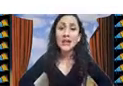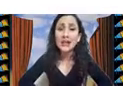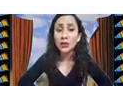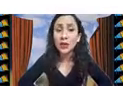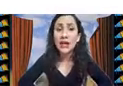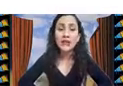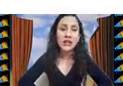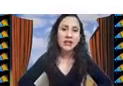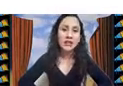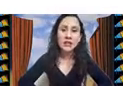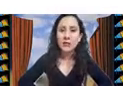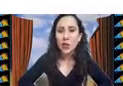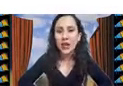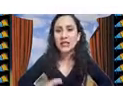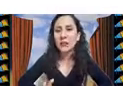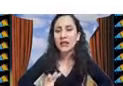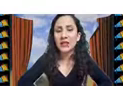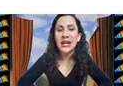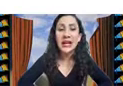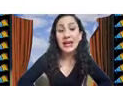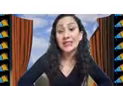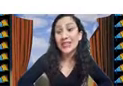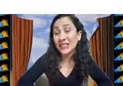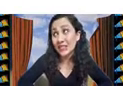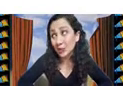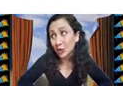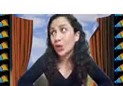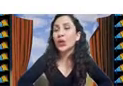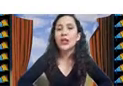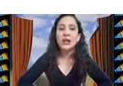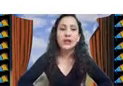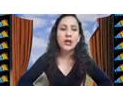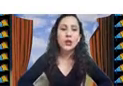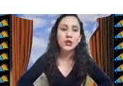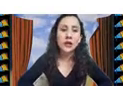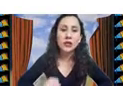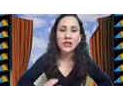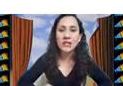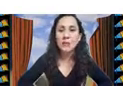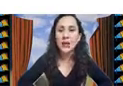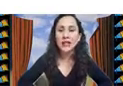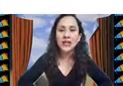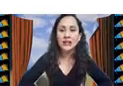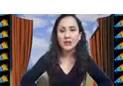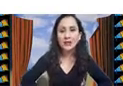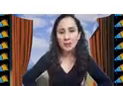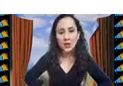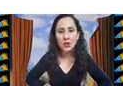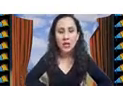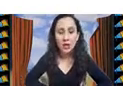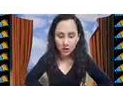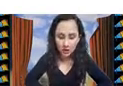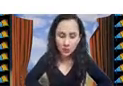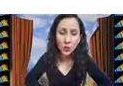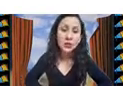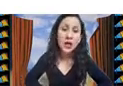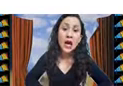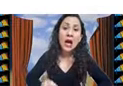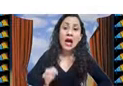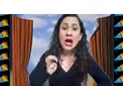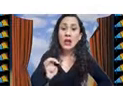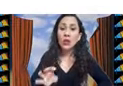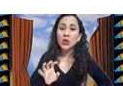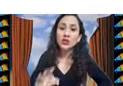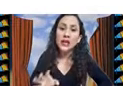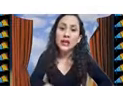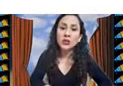ahora en la literatura hay diferentes enfoques para hacer la caracterización de los factores de impactan en el desempeño de algoritmos